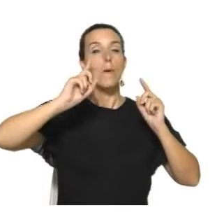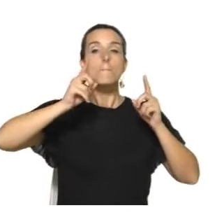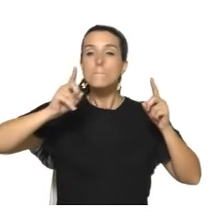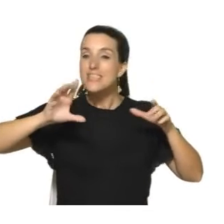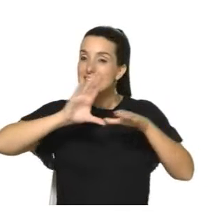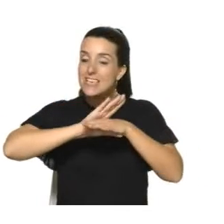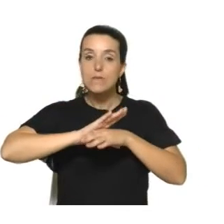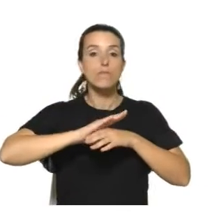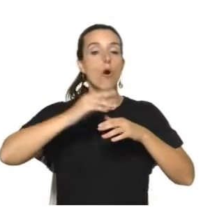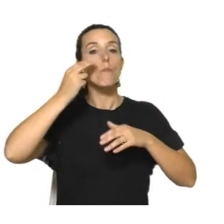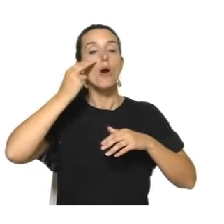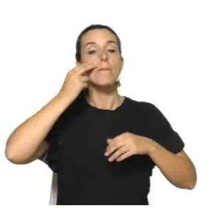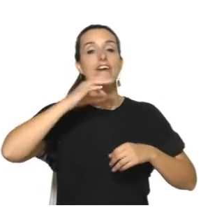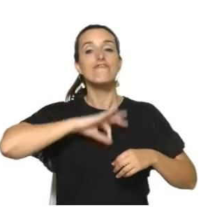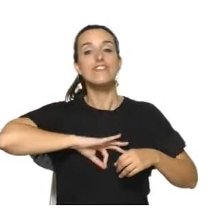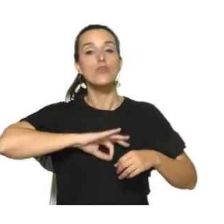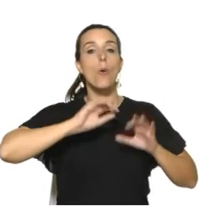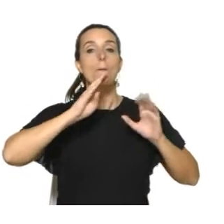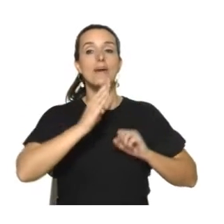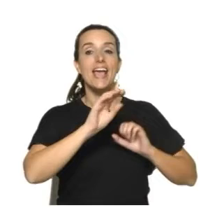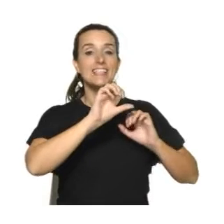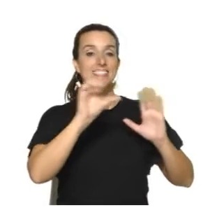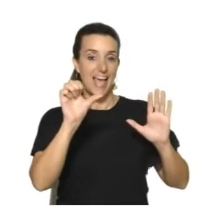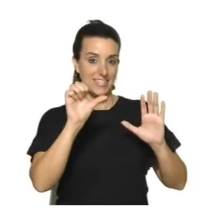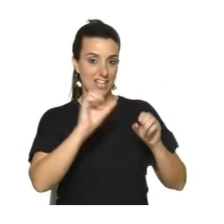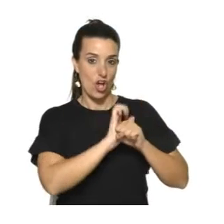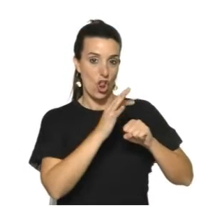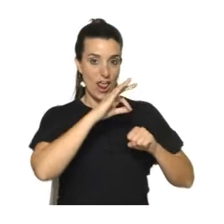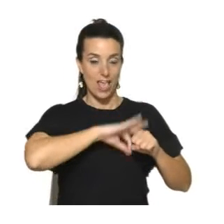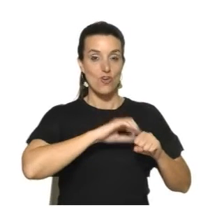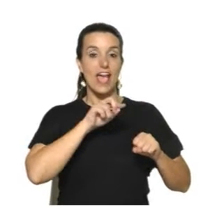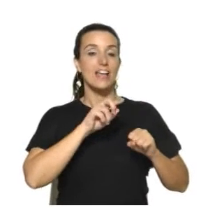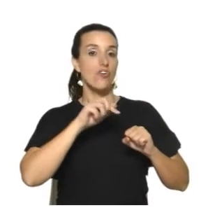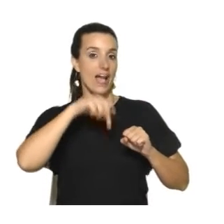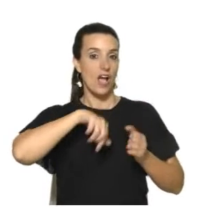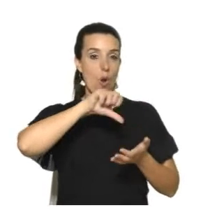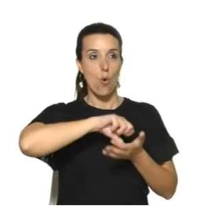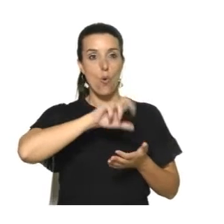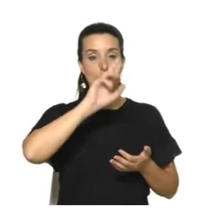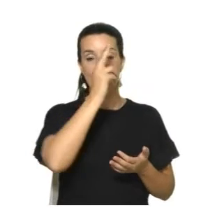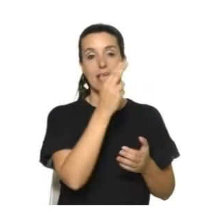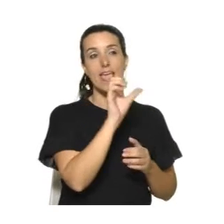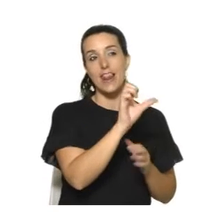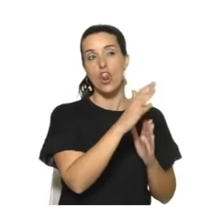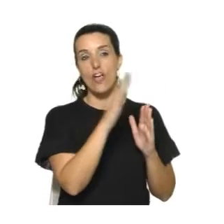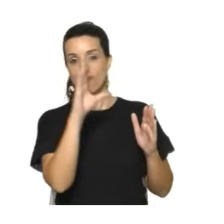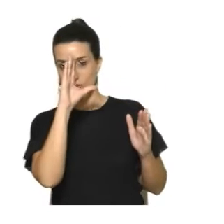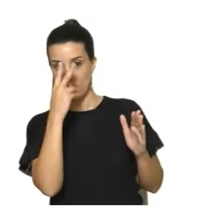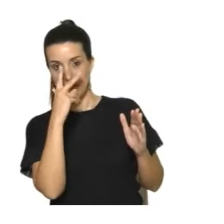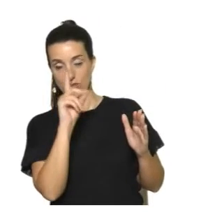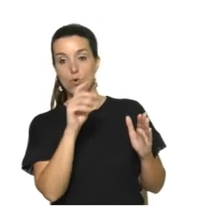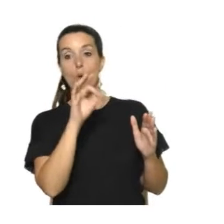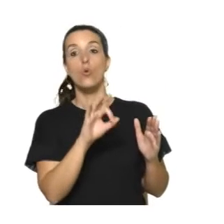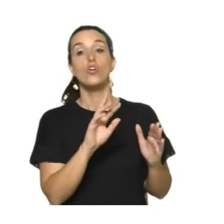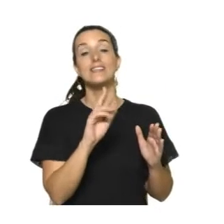aumento de infecciones por la variante P6 del SARS-CoV-2, que fue predominante en el país entre enero y febrero de 2021. Un